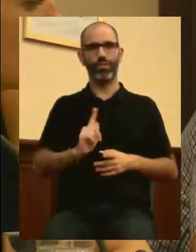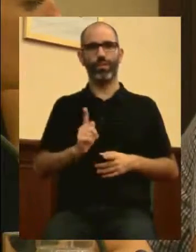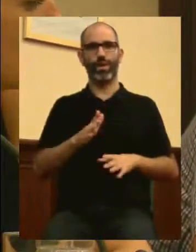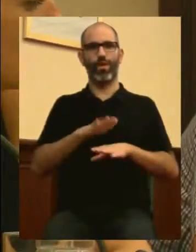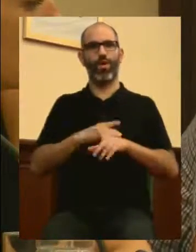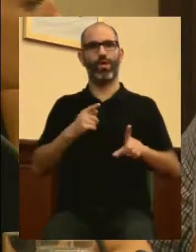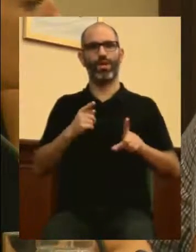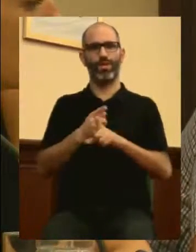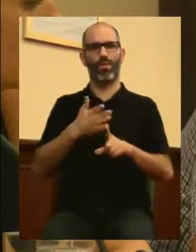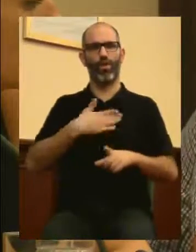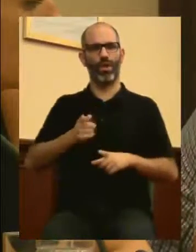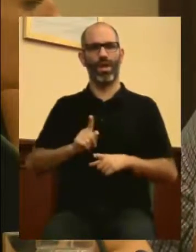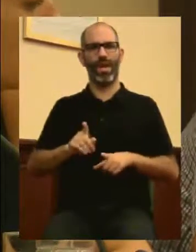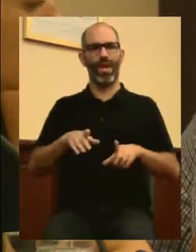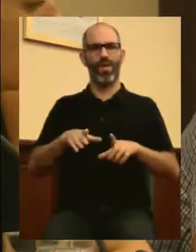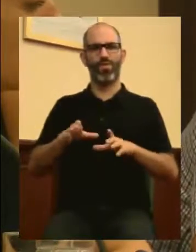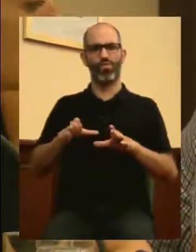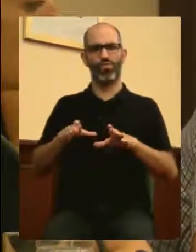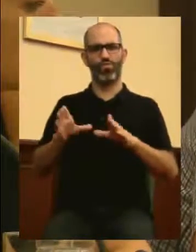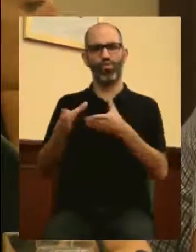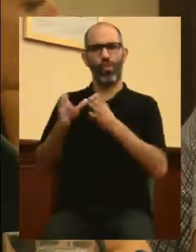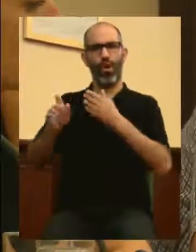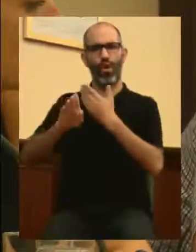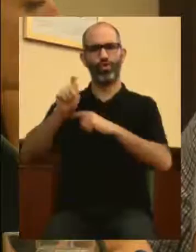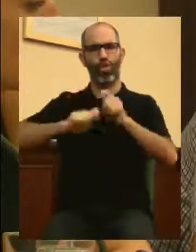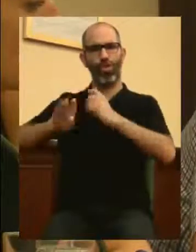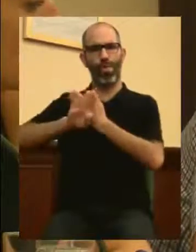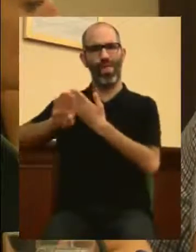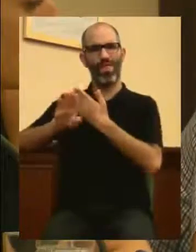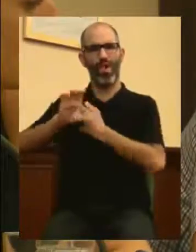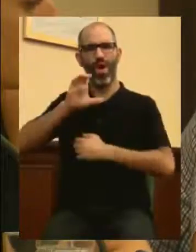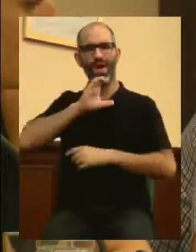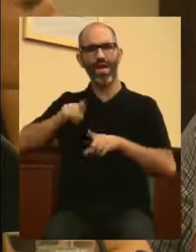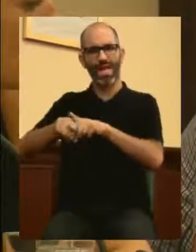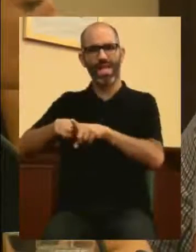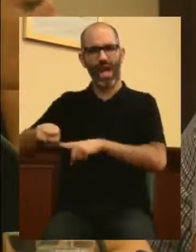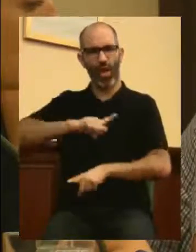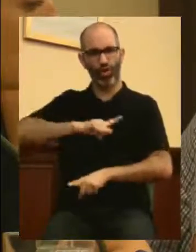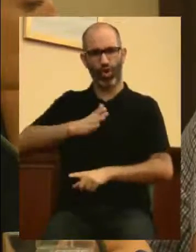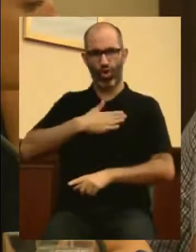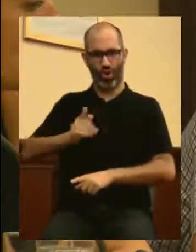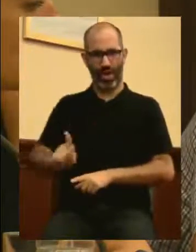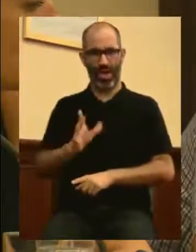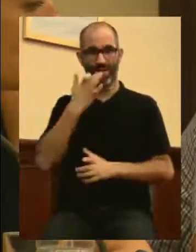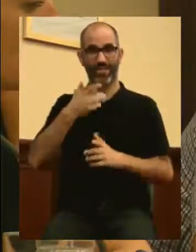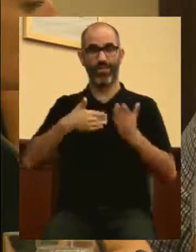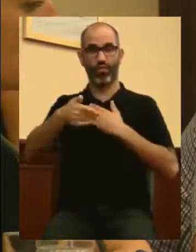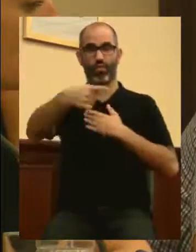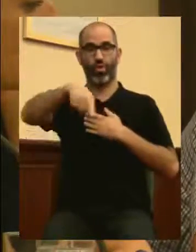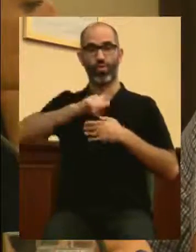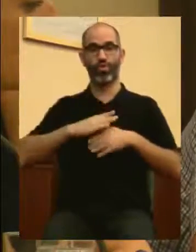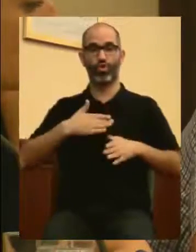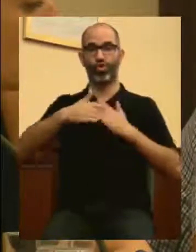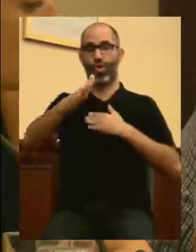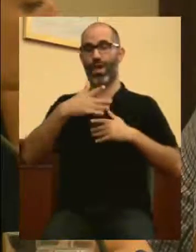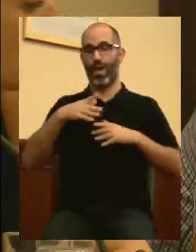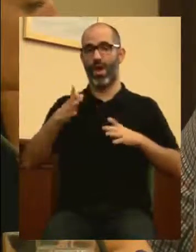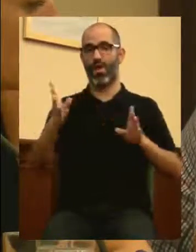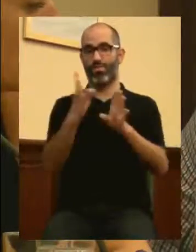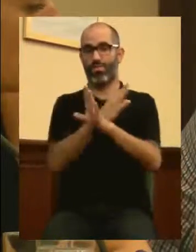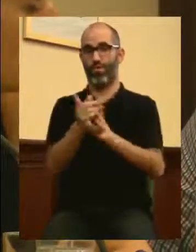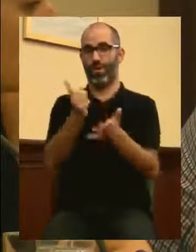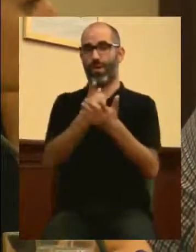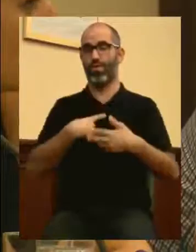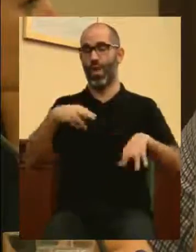movimiento vecinal crítico, que nos critiquen, que les critiquen cuando ustedes vuelvan a gobernar, si vuelven a gobernar, espero que sea tarde, y